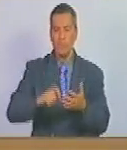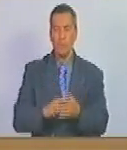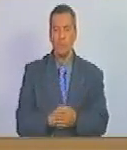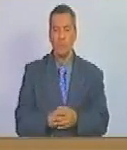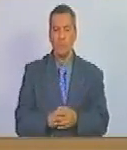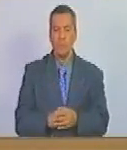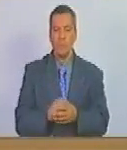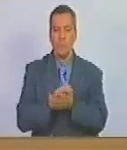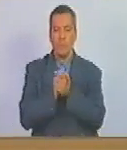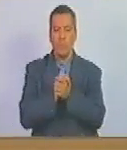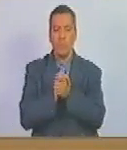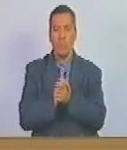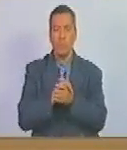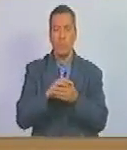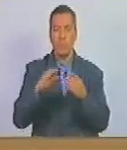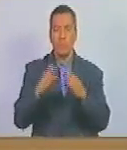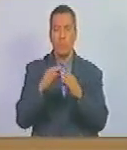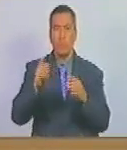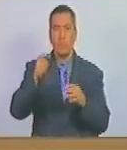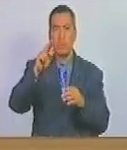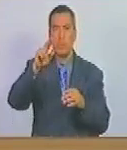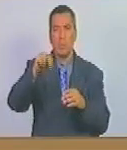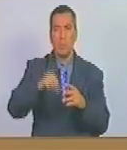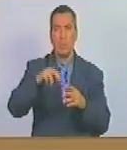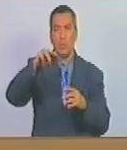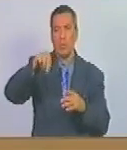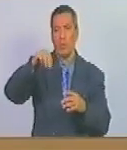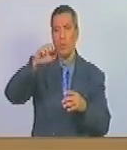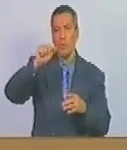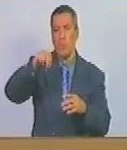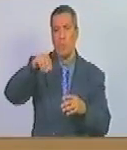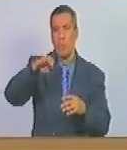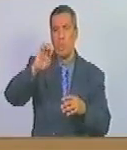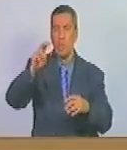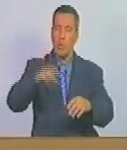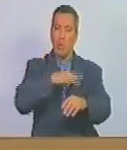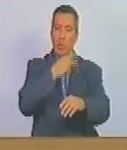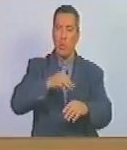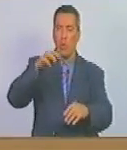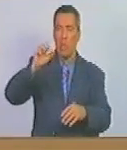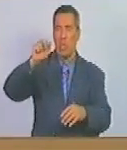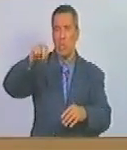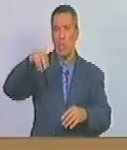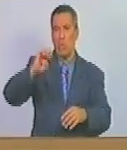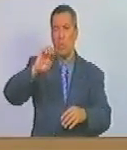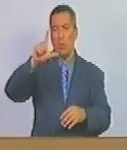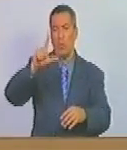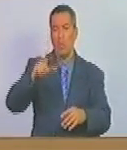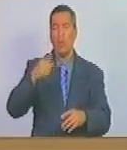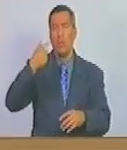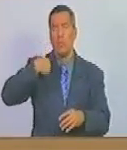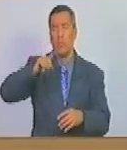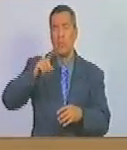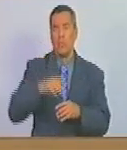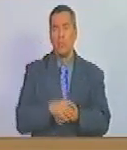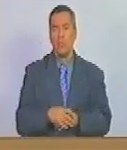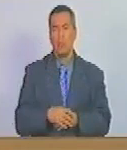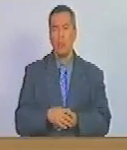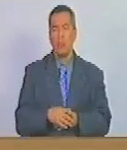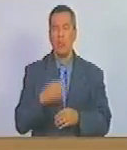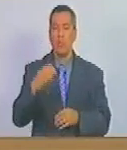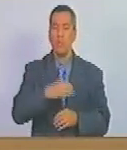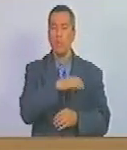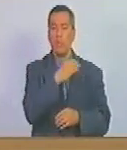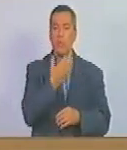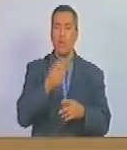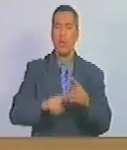compañero de San Agustín Noel Márquez con música de Manuel Berrío tiene un coro